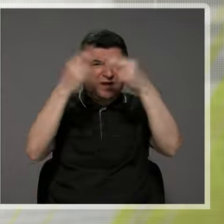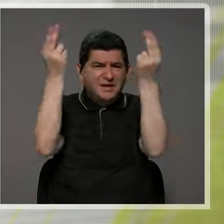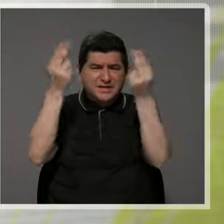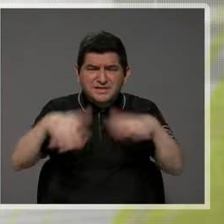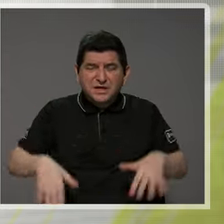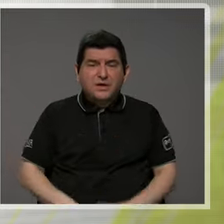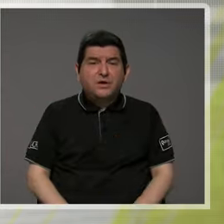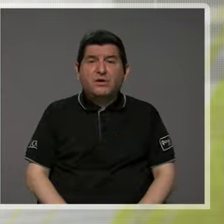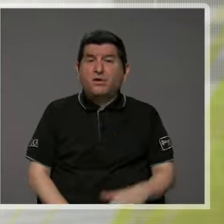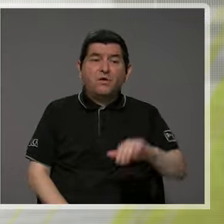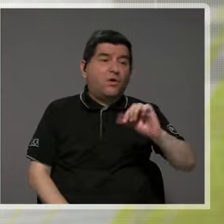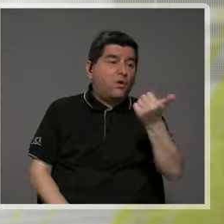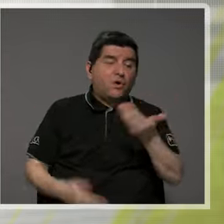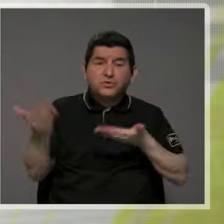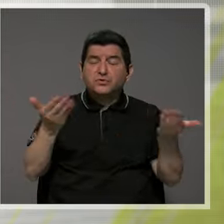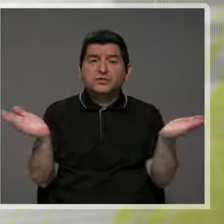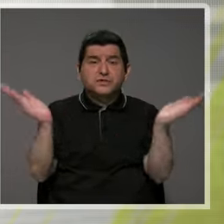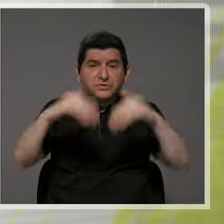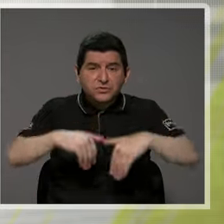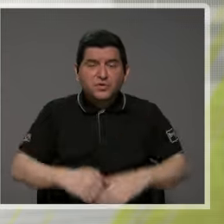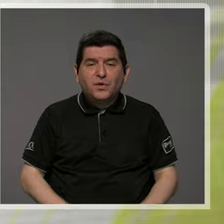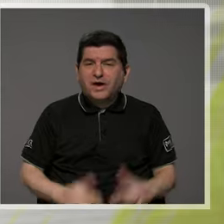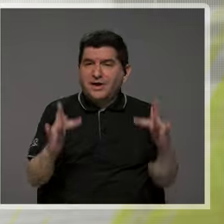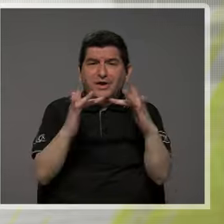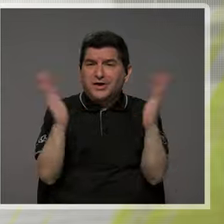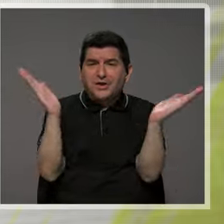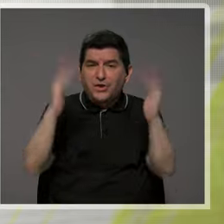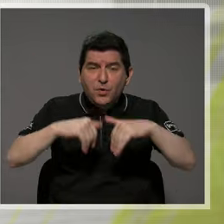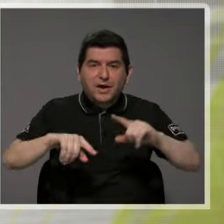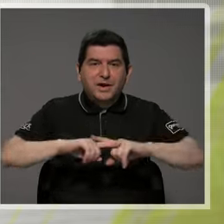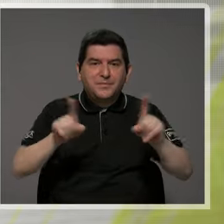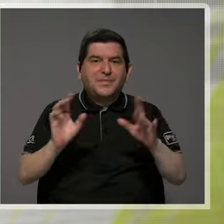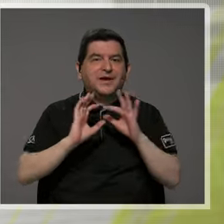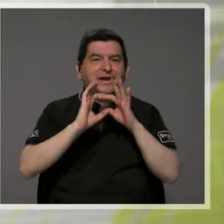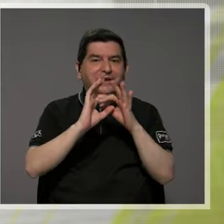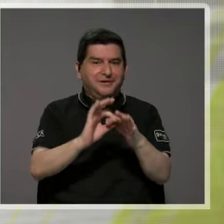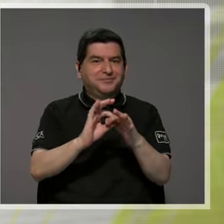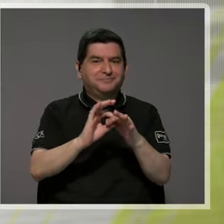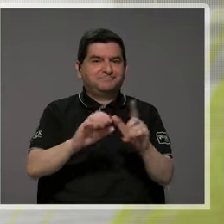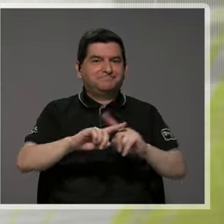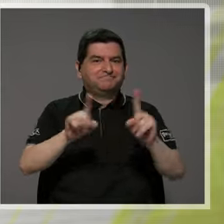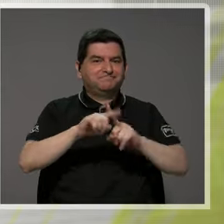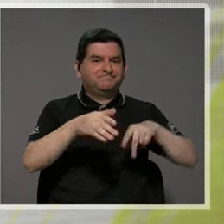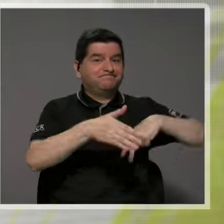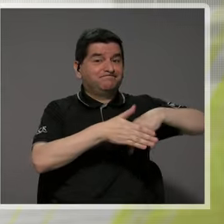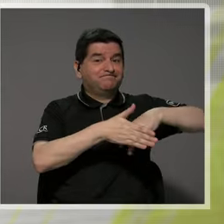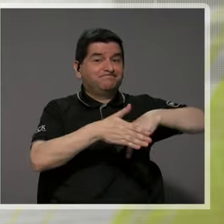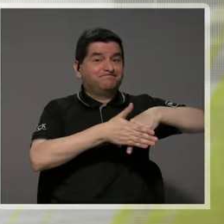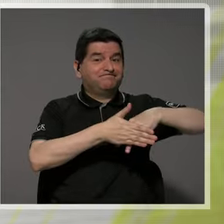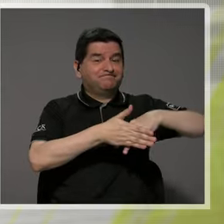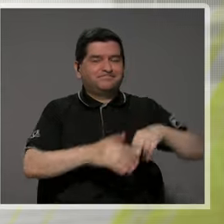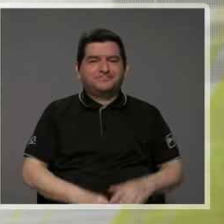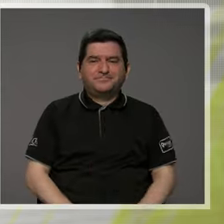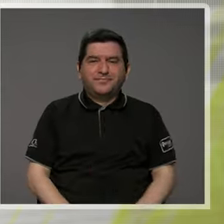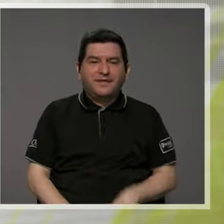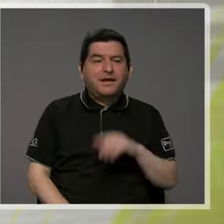tengo tal servicio disponible. No hay señal. Exacto, pero tiene muchas veces que ver con este tipo de impedimentos, entonces esta